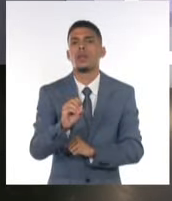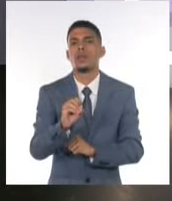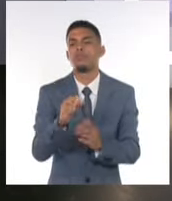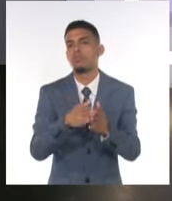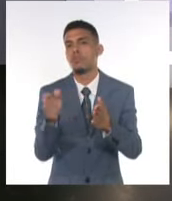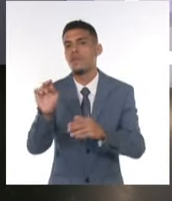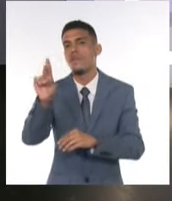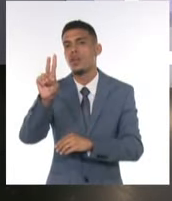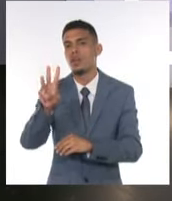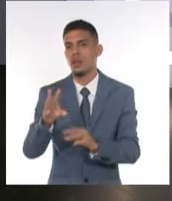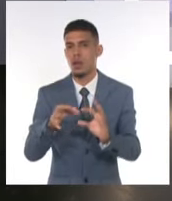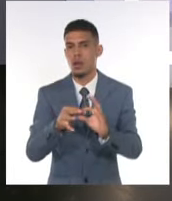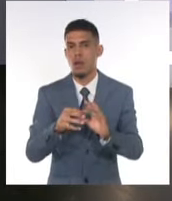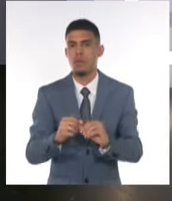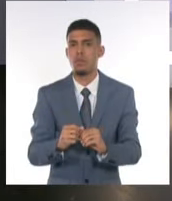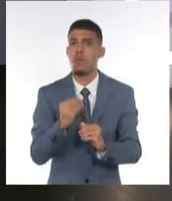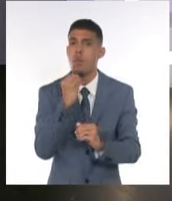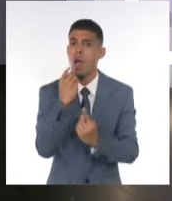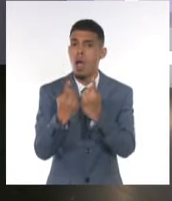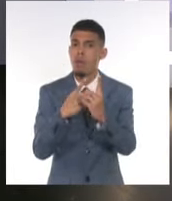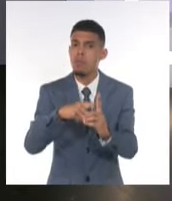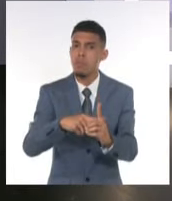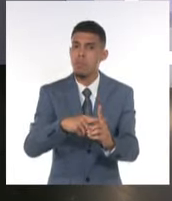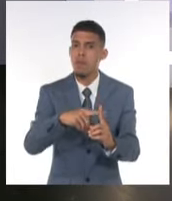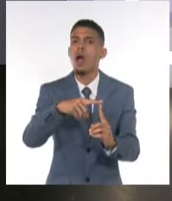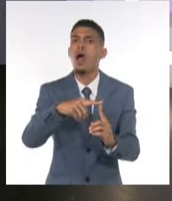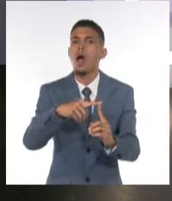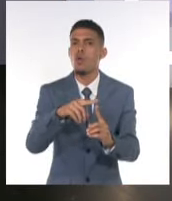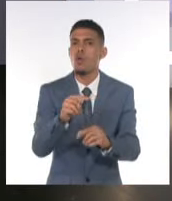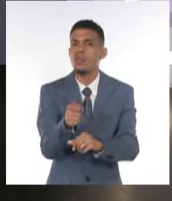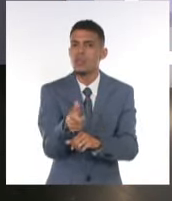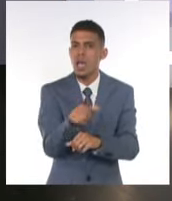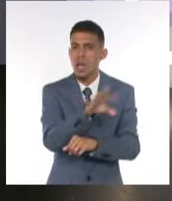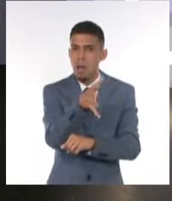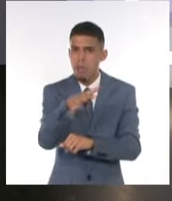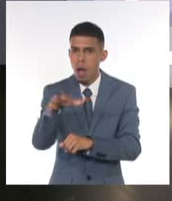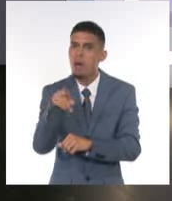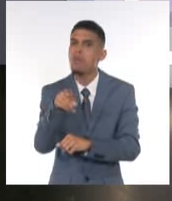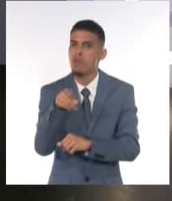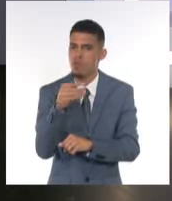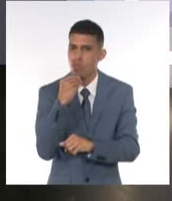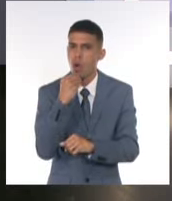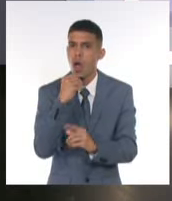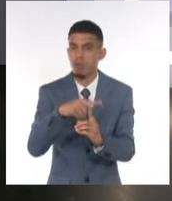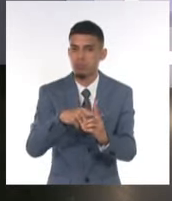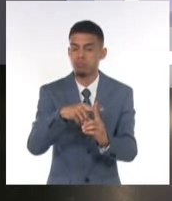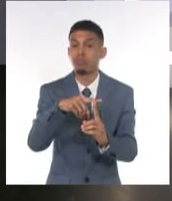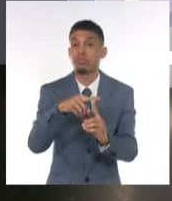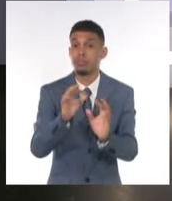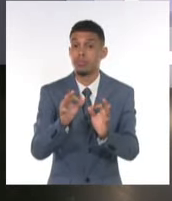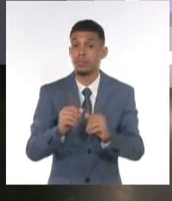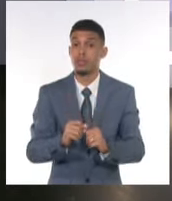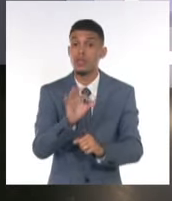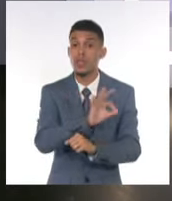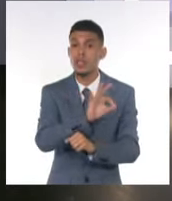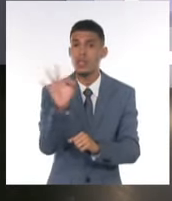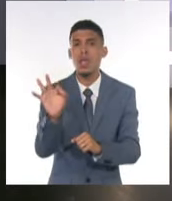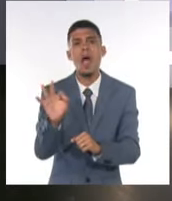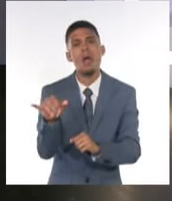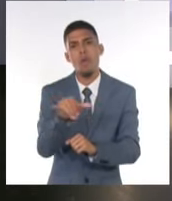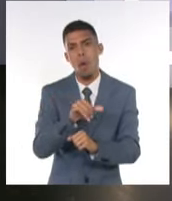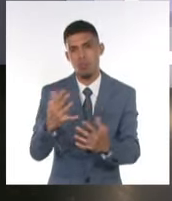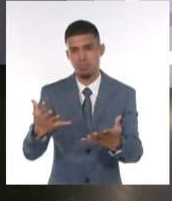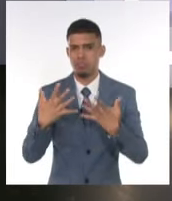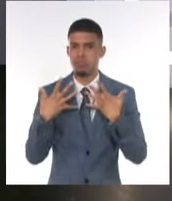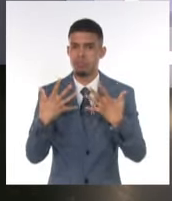23 grados Celsius. Pueden ser superiores en localidades costeras e inferiores hacia zonas del interior. Y el día será nuevamente cálido